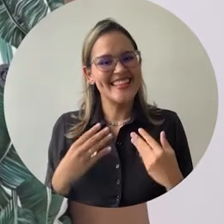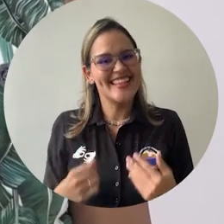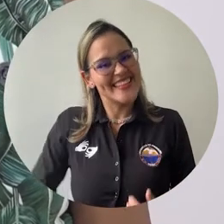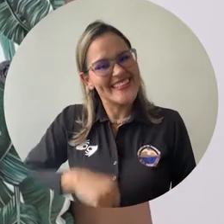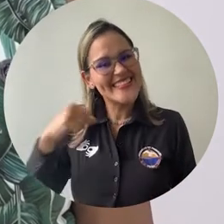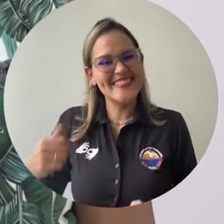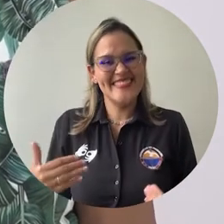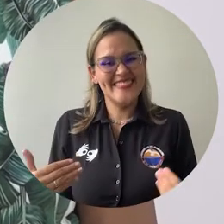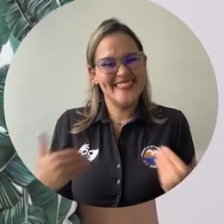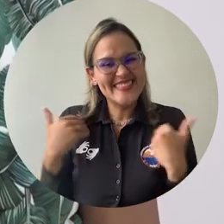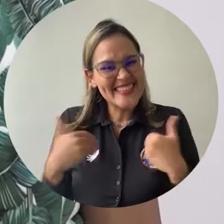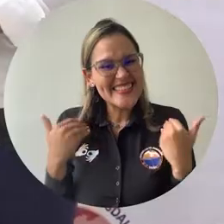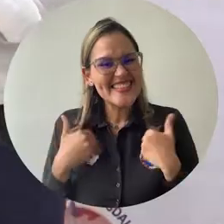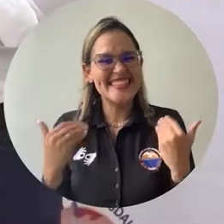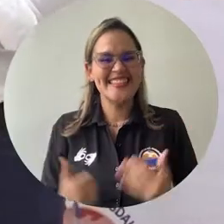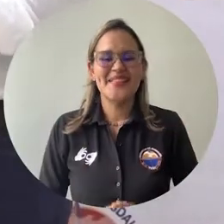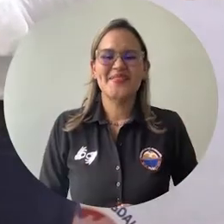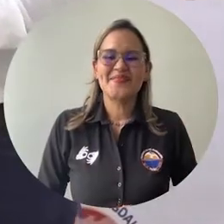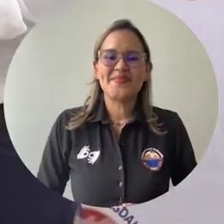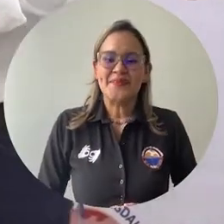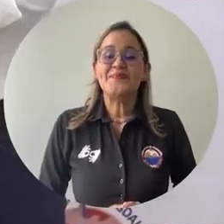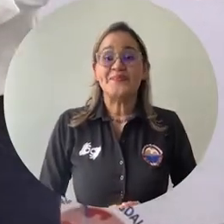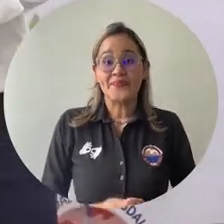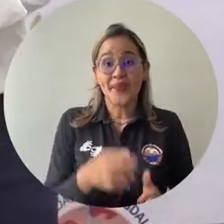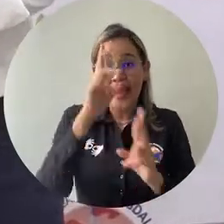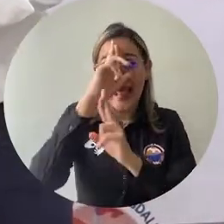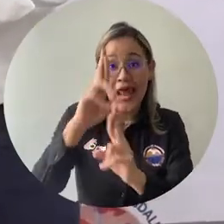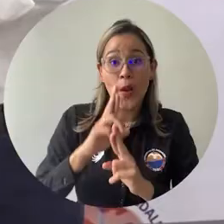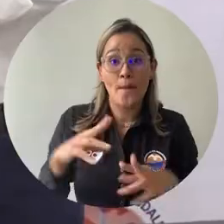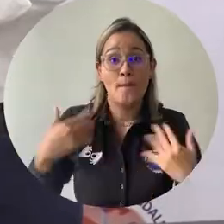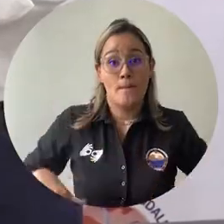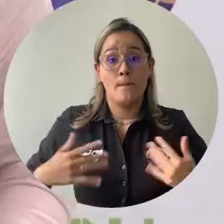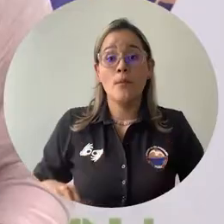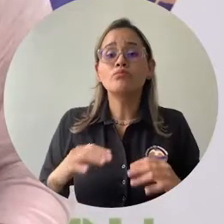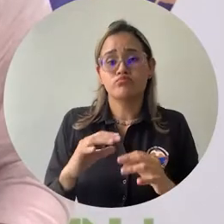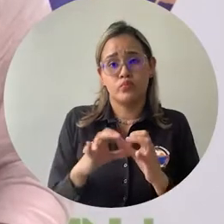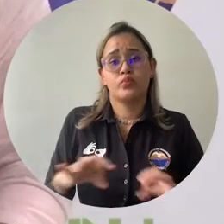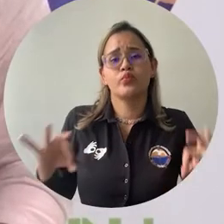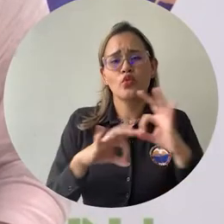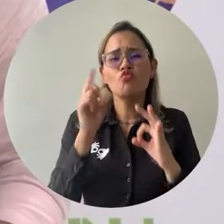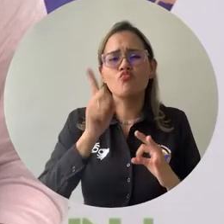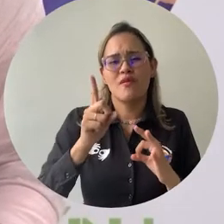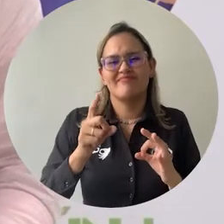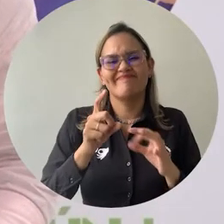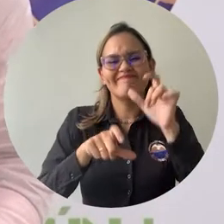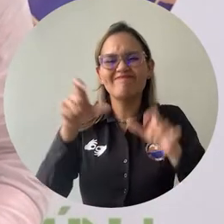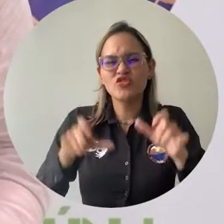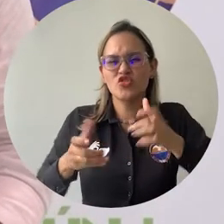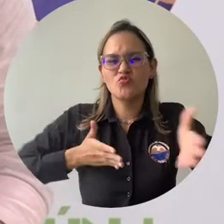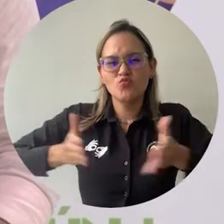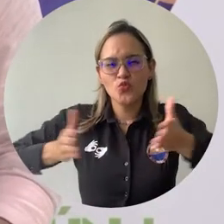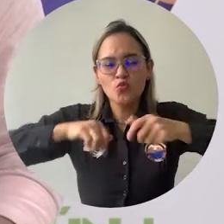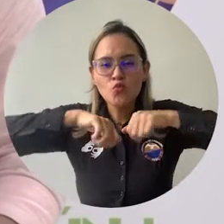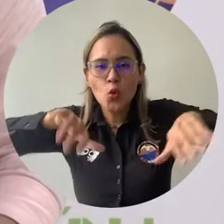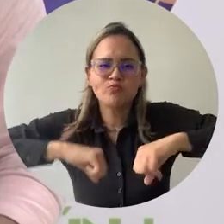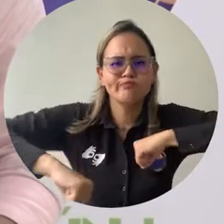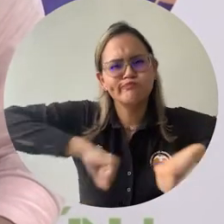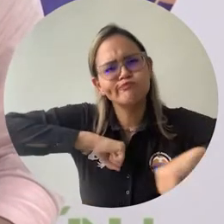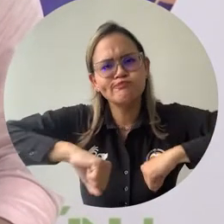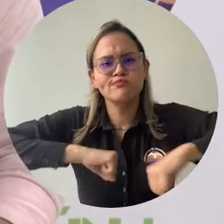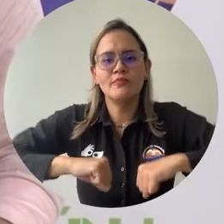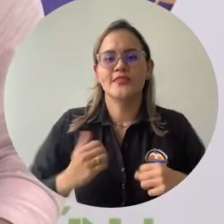llena de mucha emoción, de mucha alegría. Es un reconocimiento muy importante la labor del servidor público. Es una